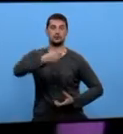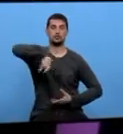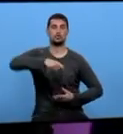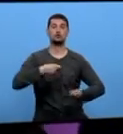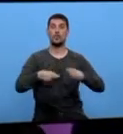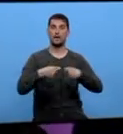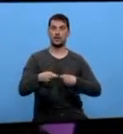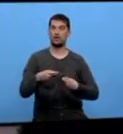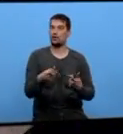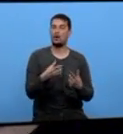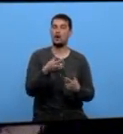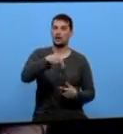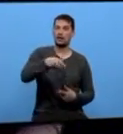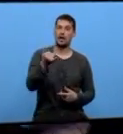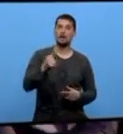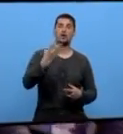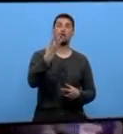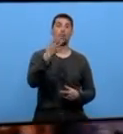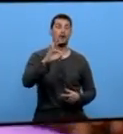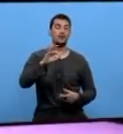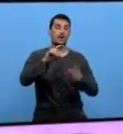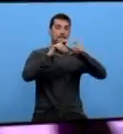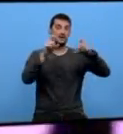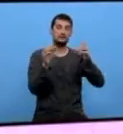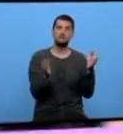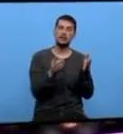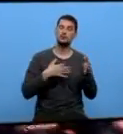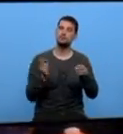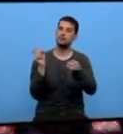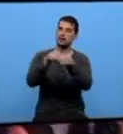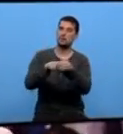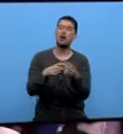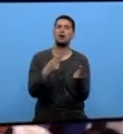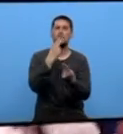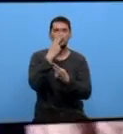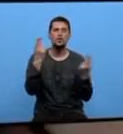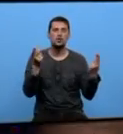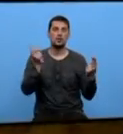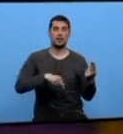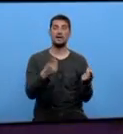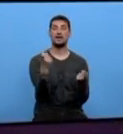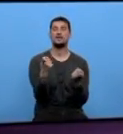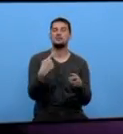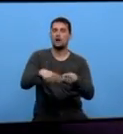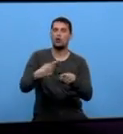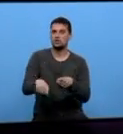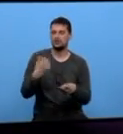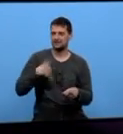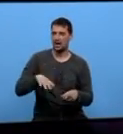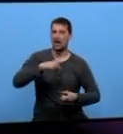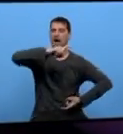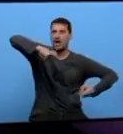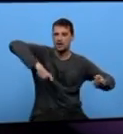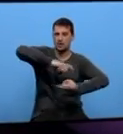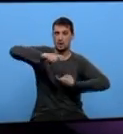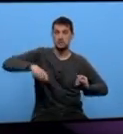onde aquí hai cabida para 40 pequenas empresas e eu creo que é que o público tamén o demanda agora já todos os anos o demanda entón eu